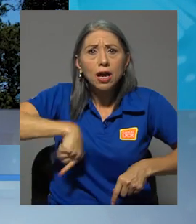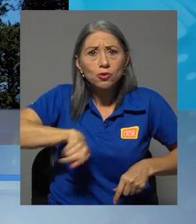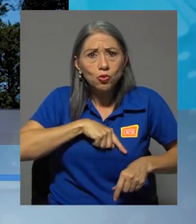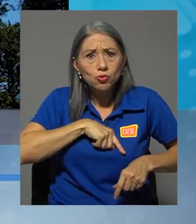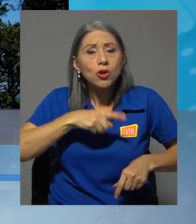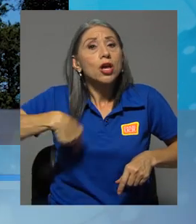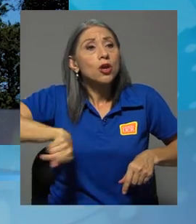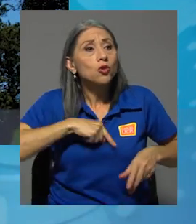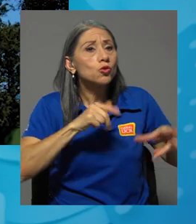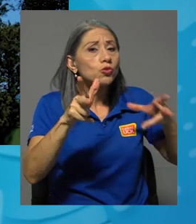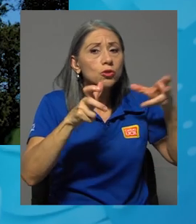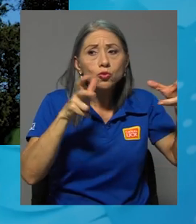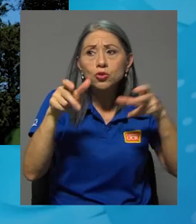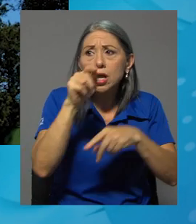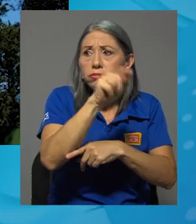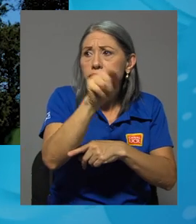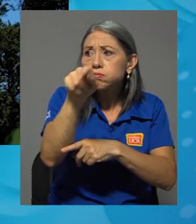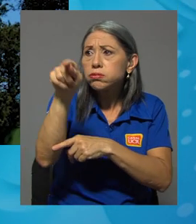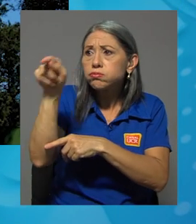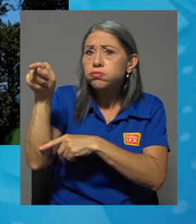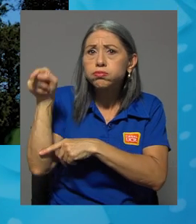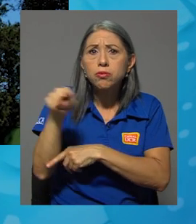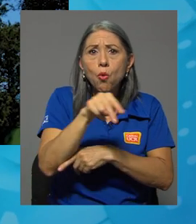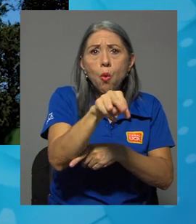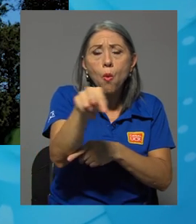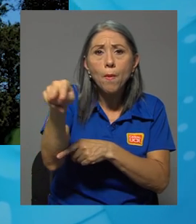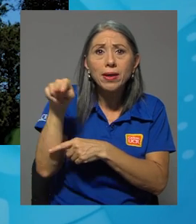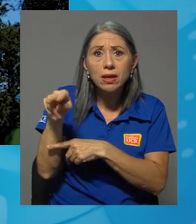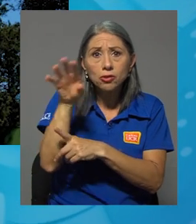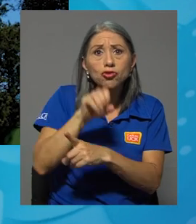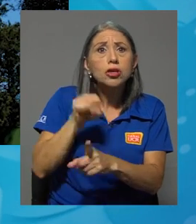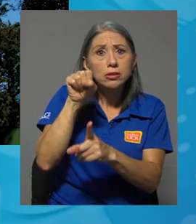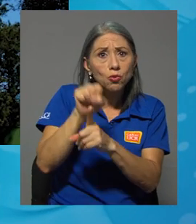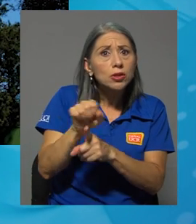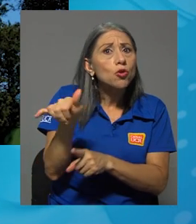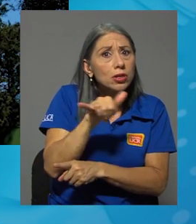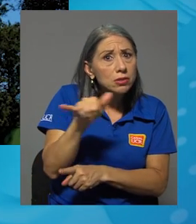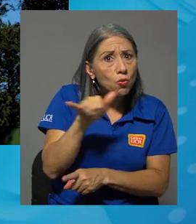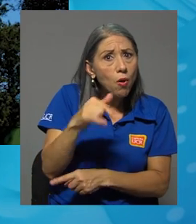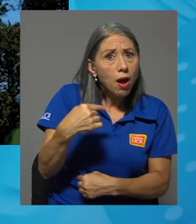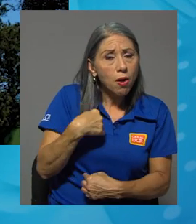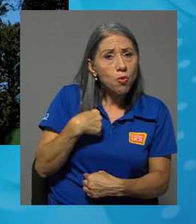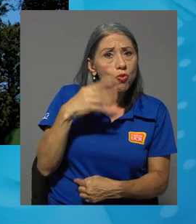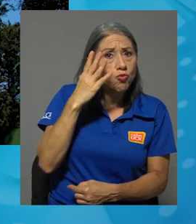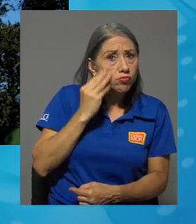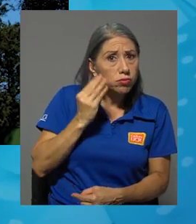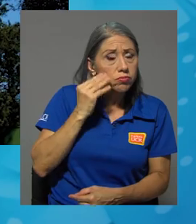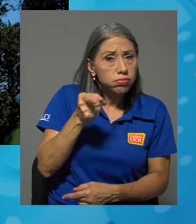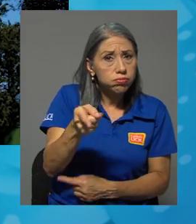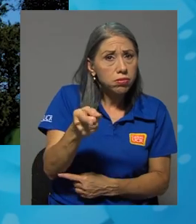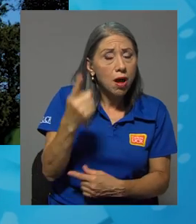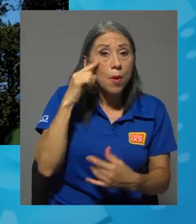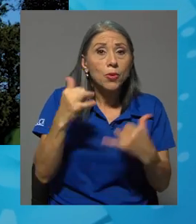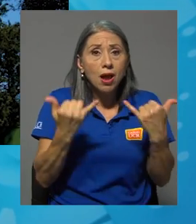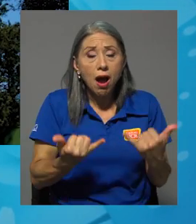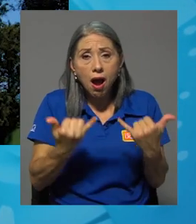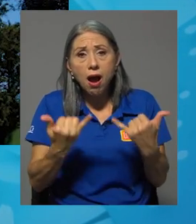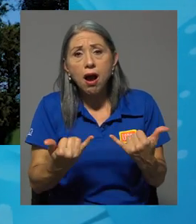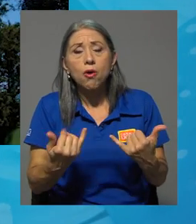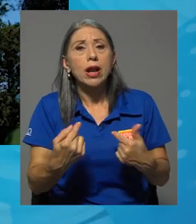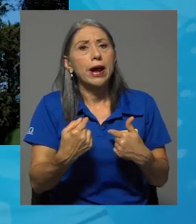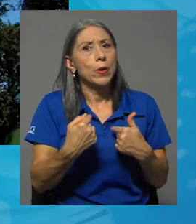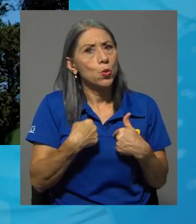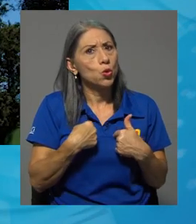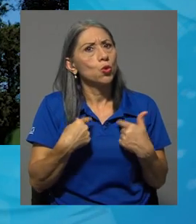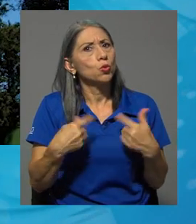los colegas que están pasando por situaciones parecidas a las de uno porque ahora uno se ve muy expuesto,